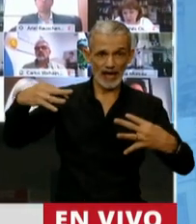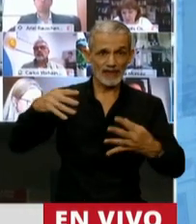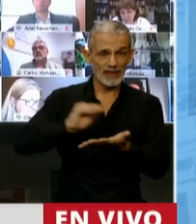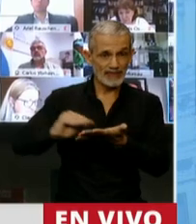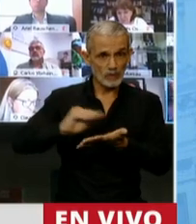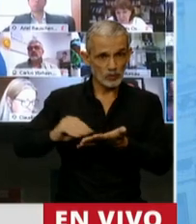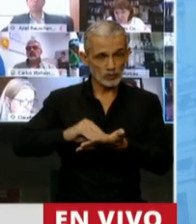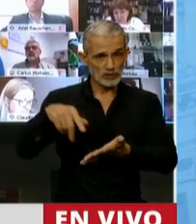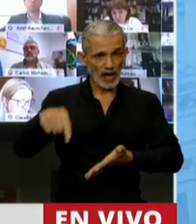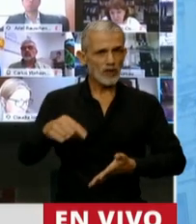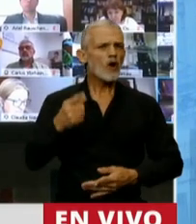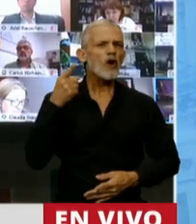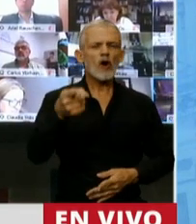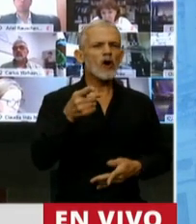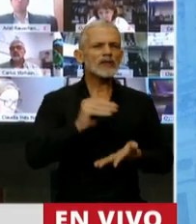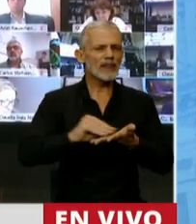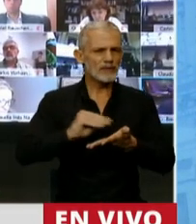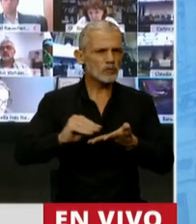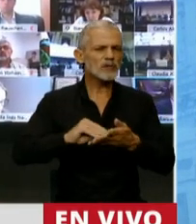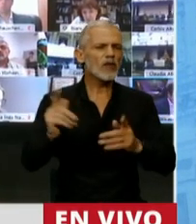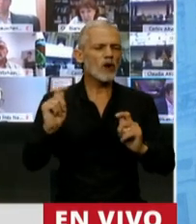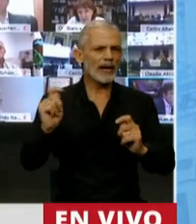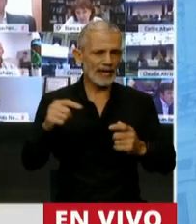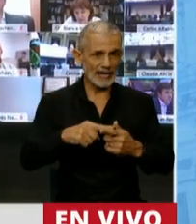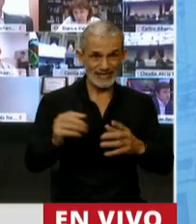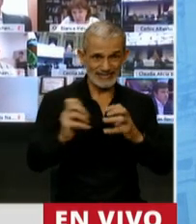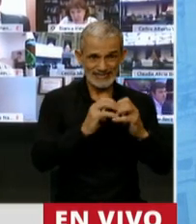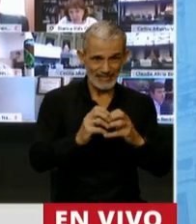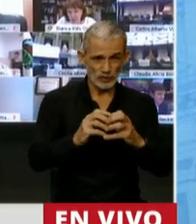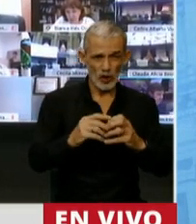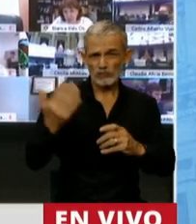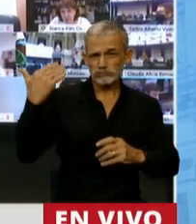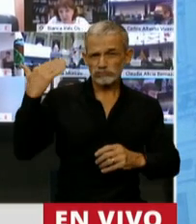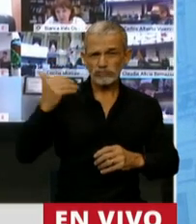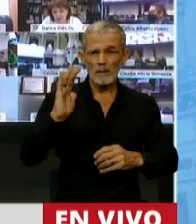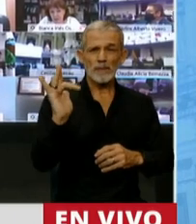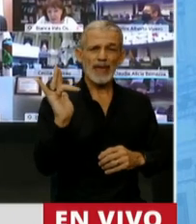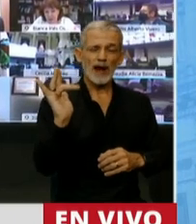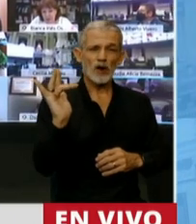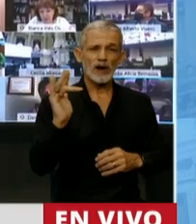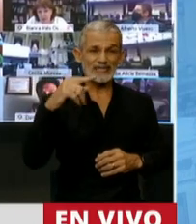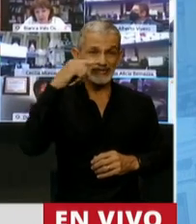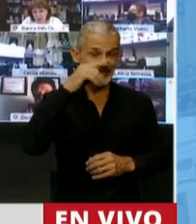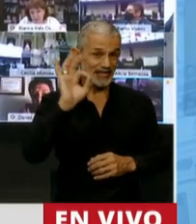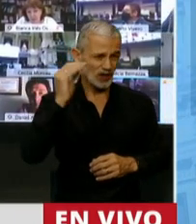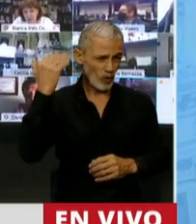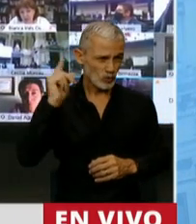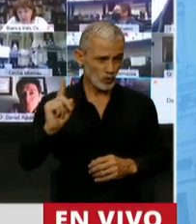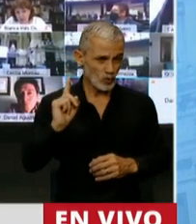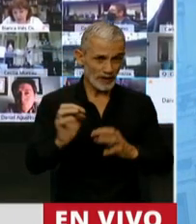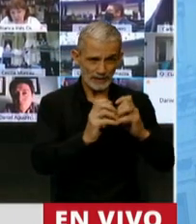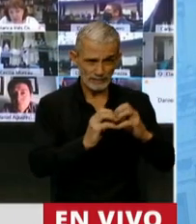y en contra de los diputados que en la sesión del pasado miércoles 7 de octubre